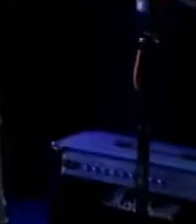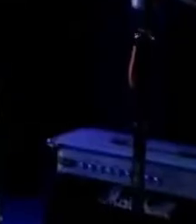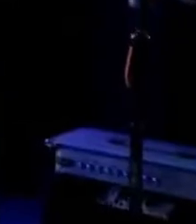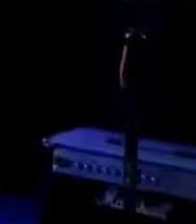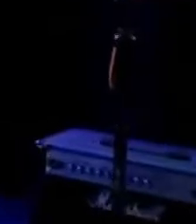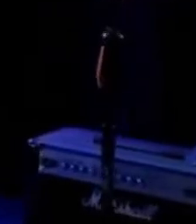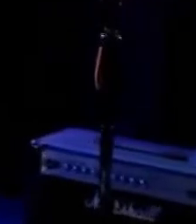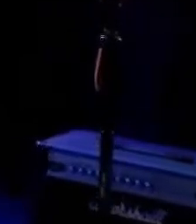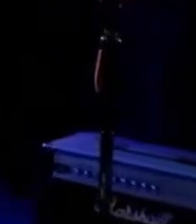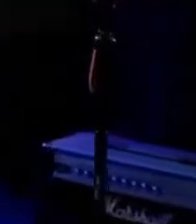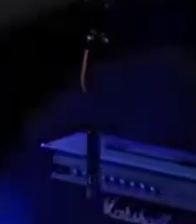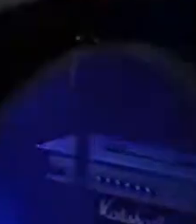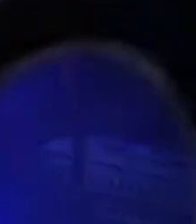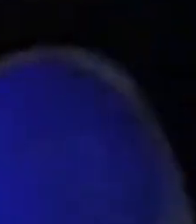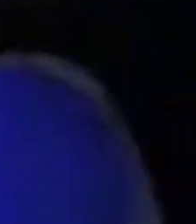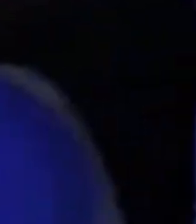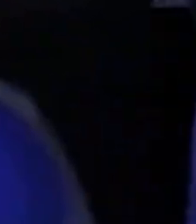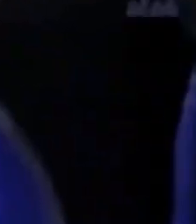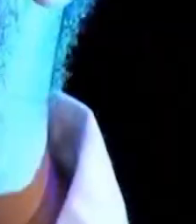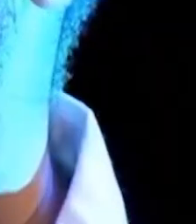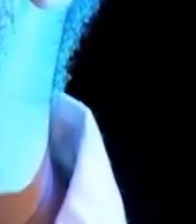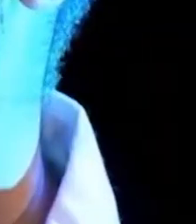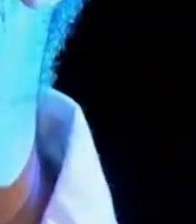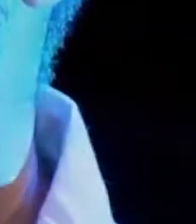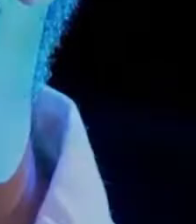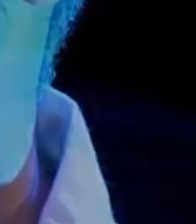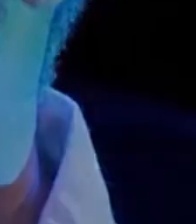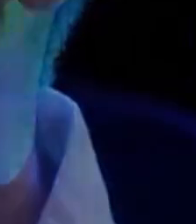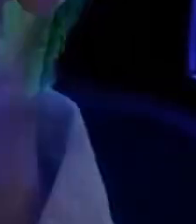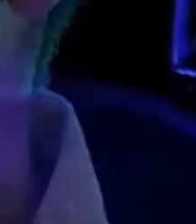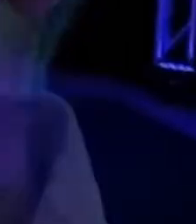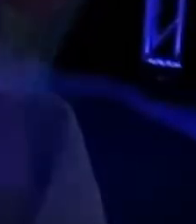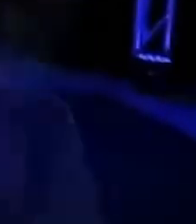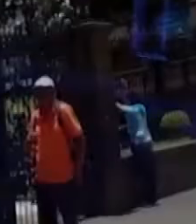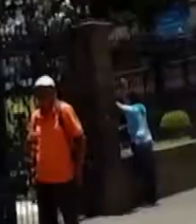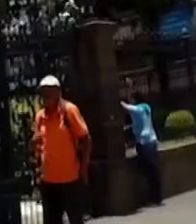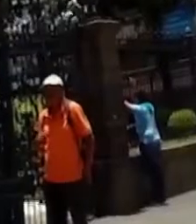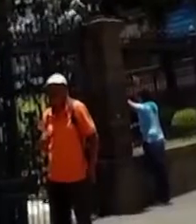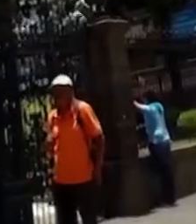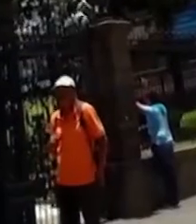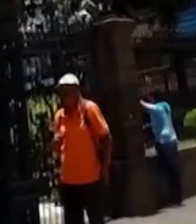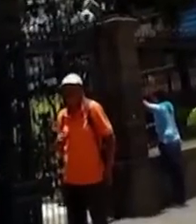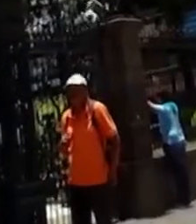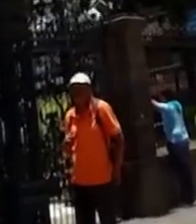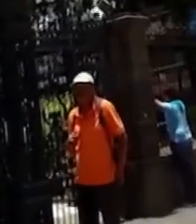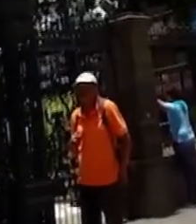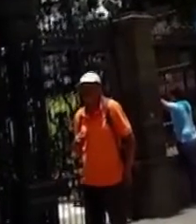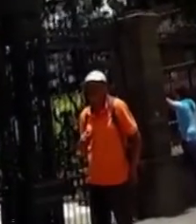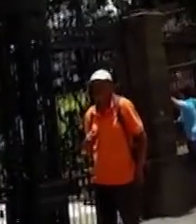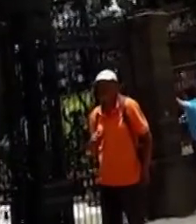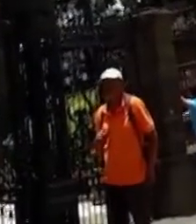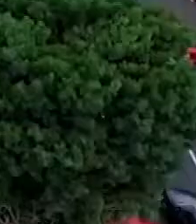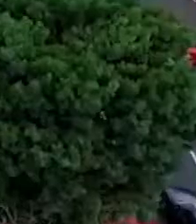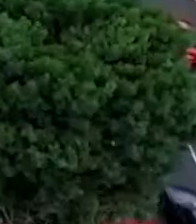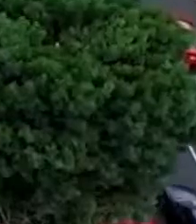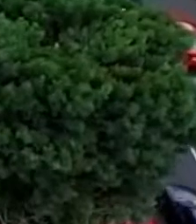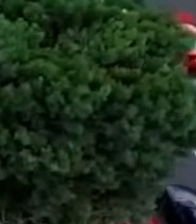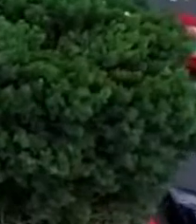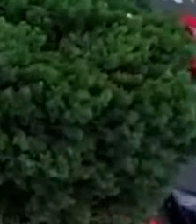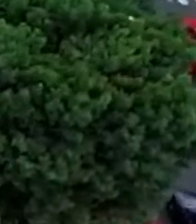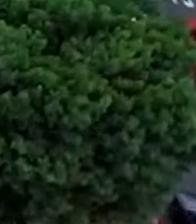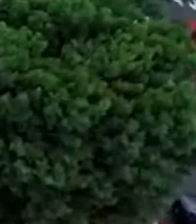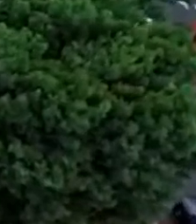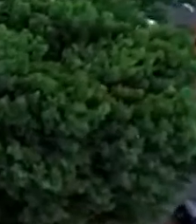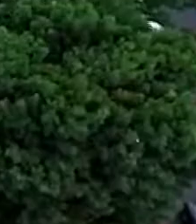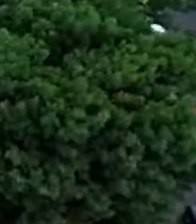nuestro territorio mostrarán su trabajo con la meta de interpretar su música en el Teatro Nacional de Costa Rica, en la víspera del